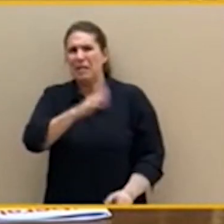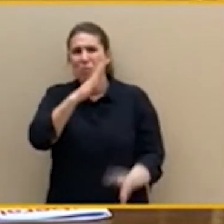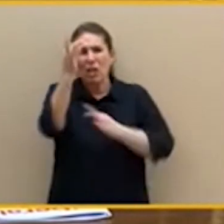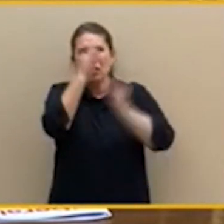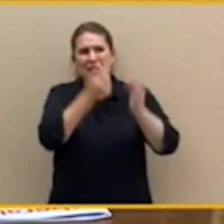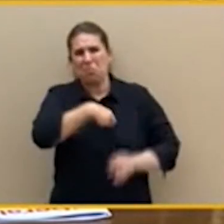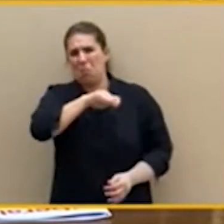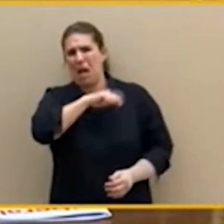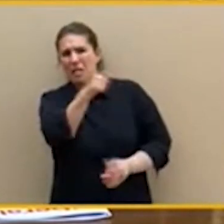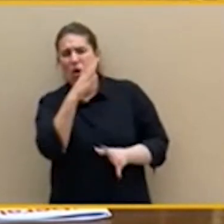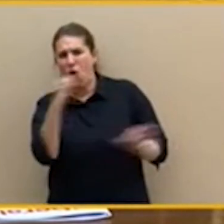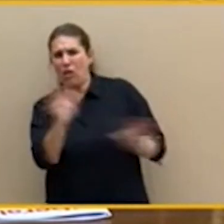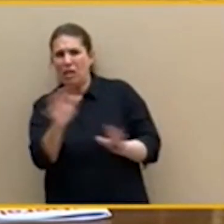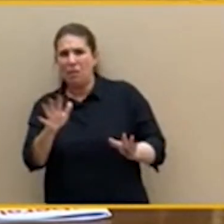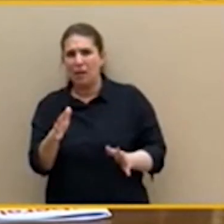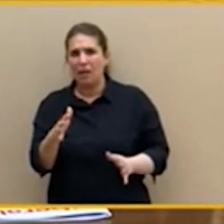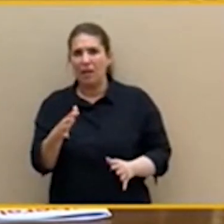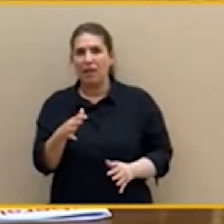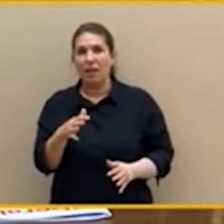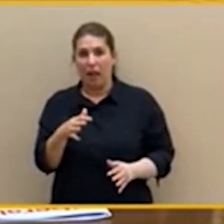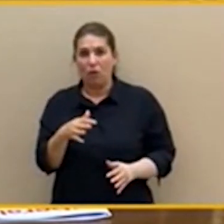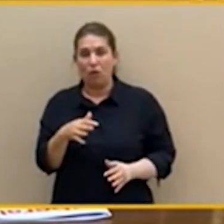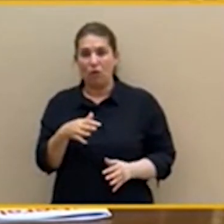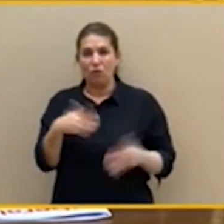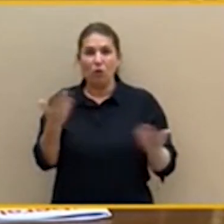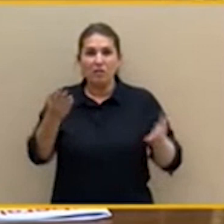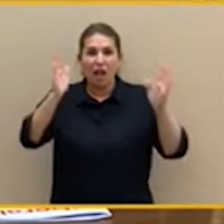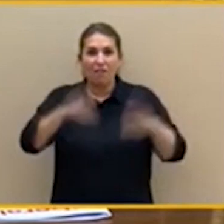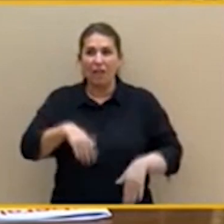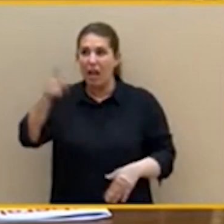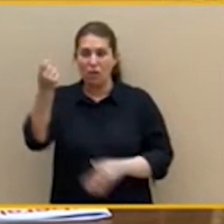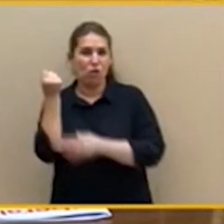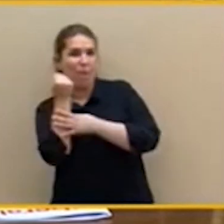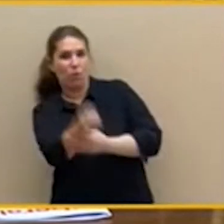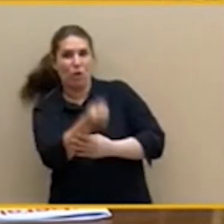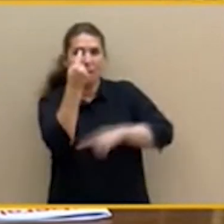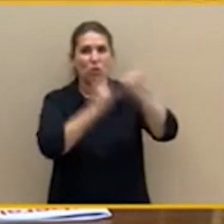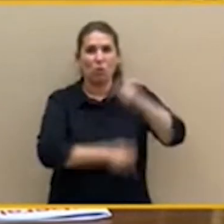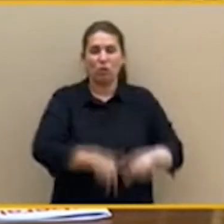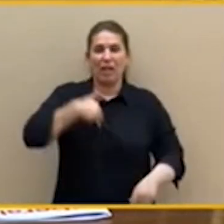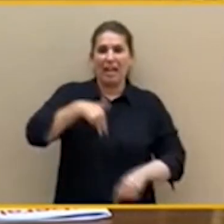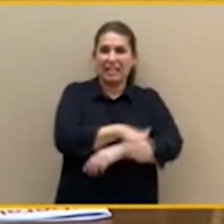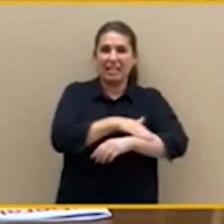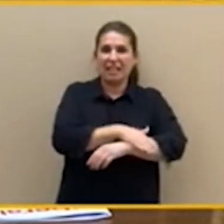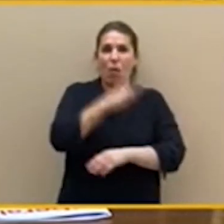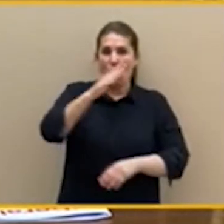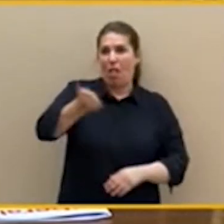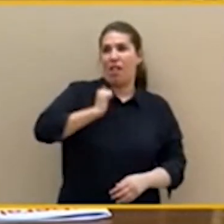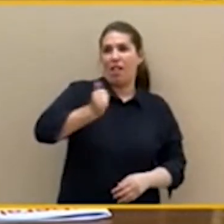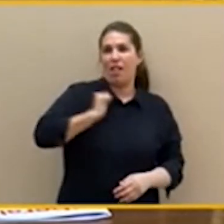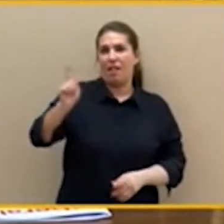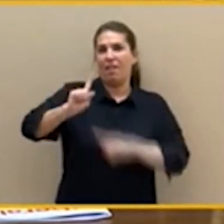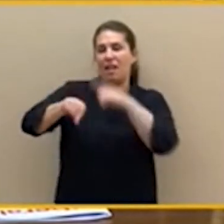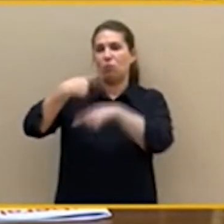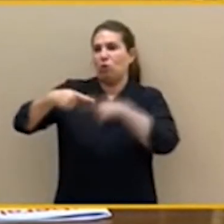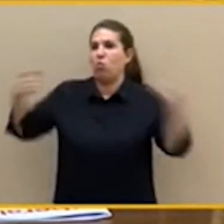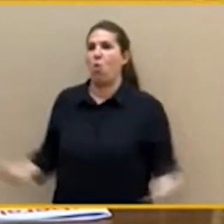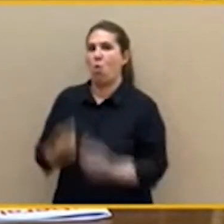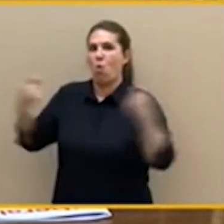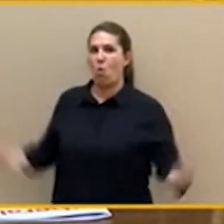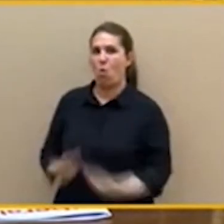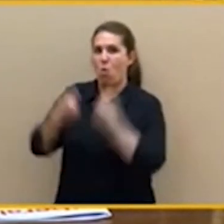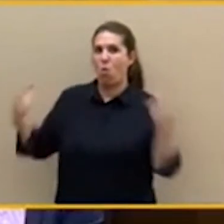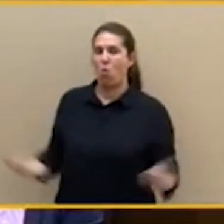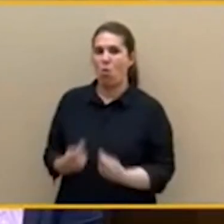presupuestos generales del Estado, porque están encantados de que ustedes sigan acrecentando los problemas generales de España, porque los necesitan